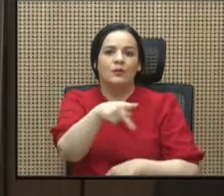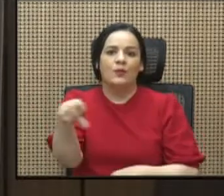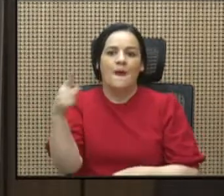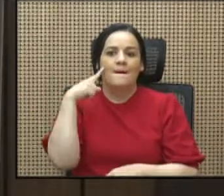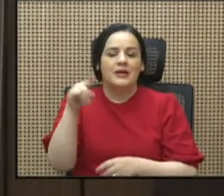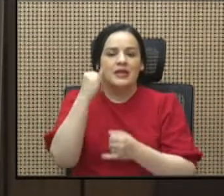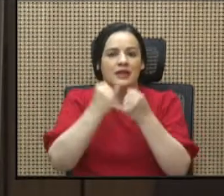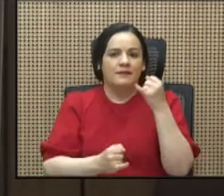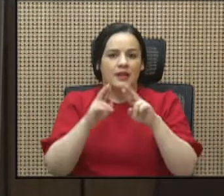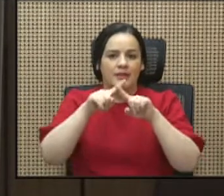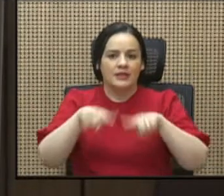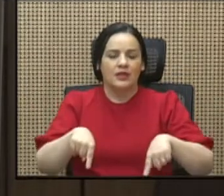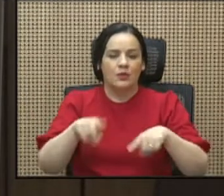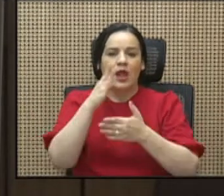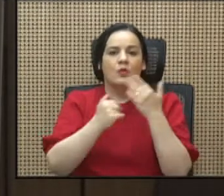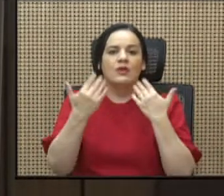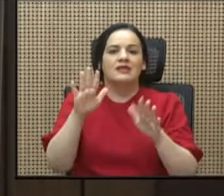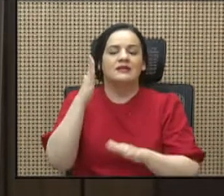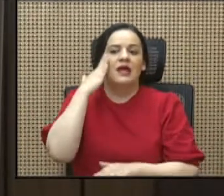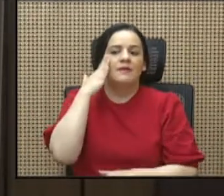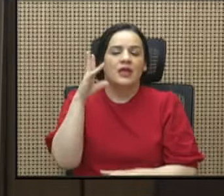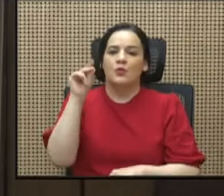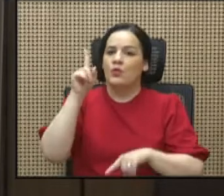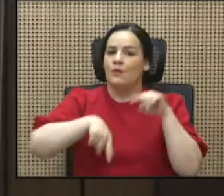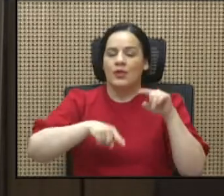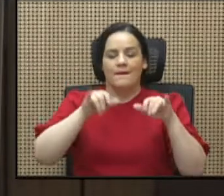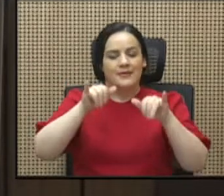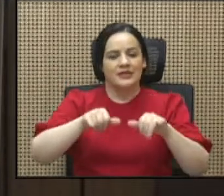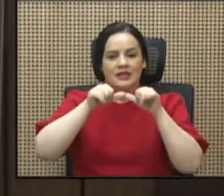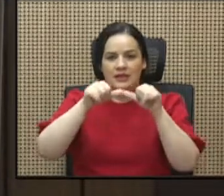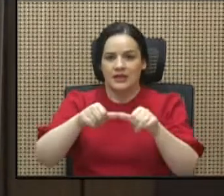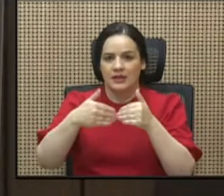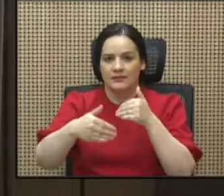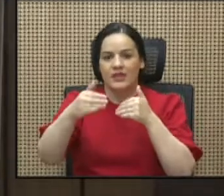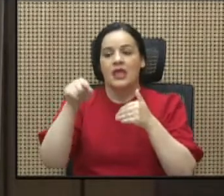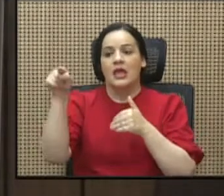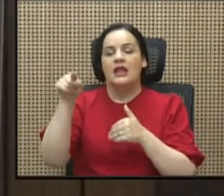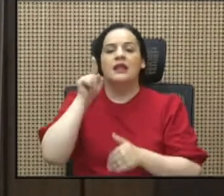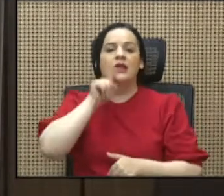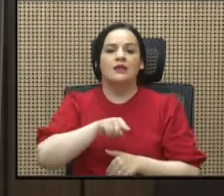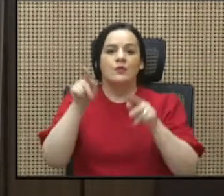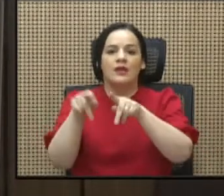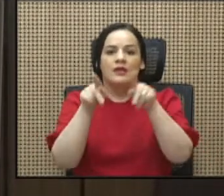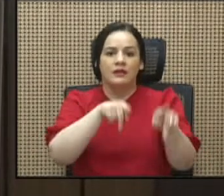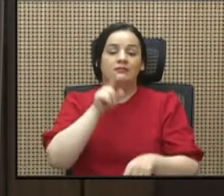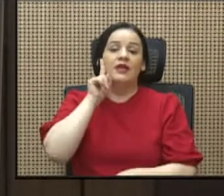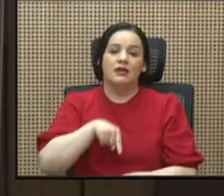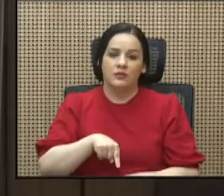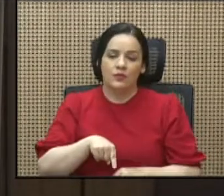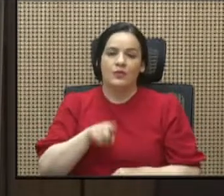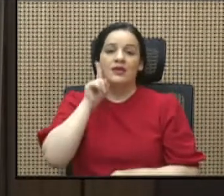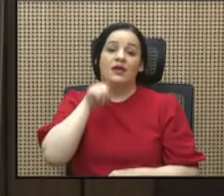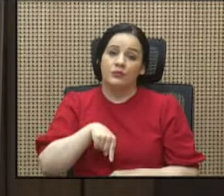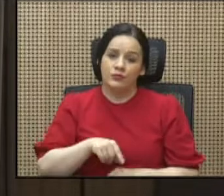algo que ya sabían que no iban a poder sostener engañó a la gente la engañó la